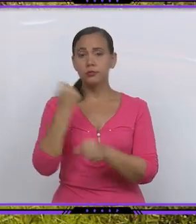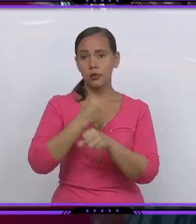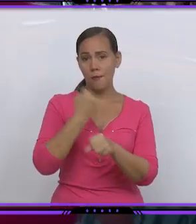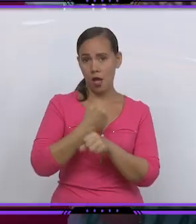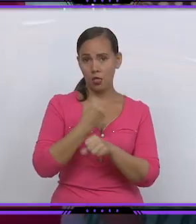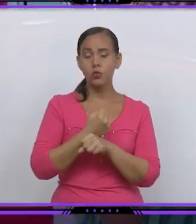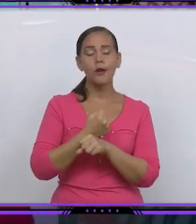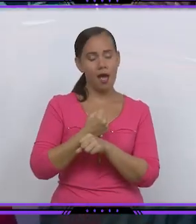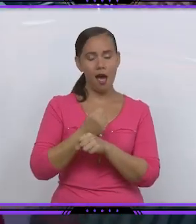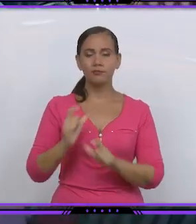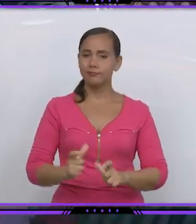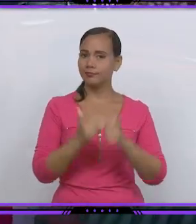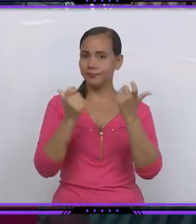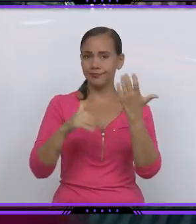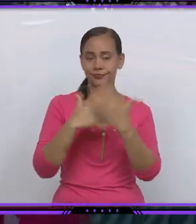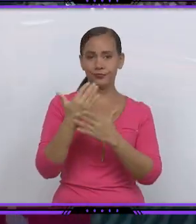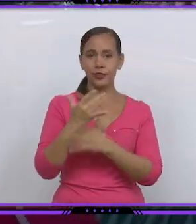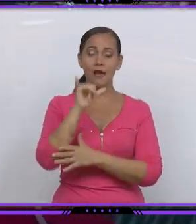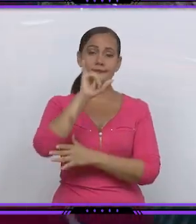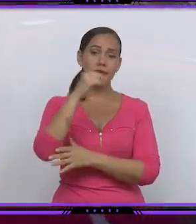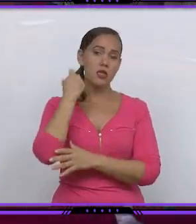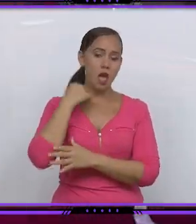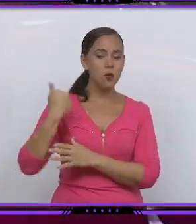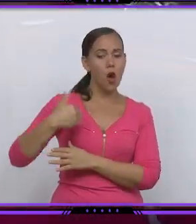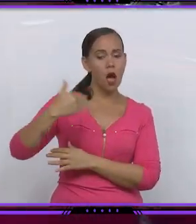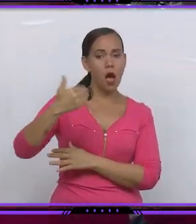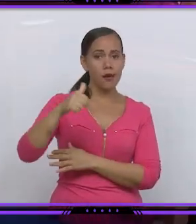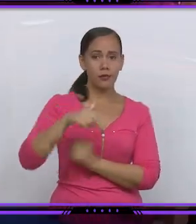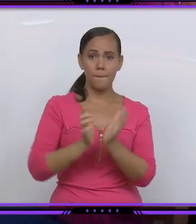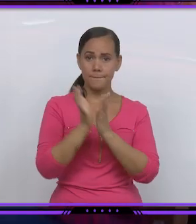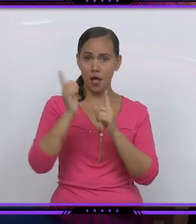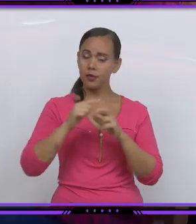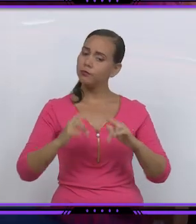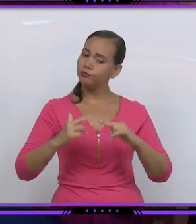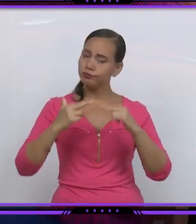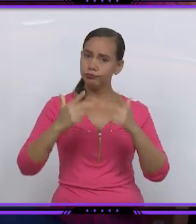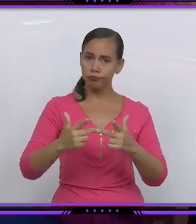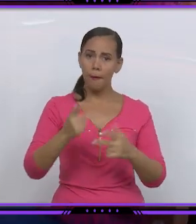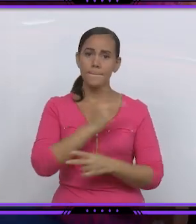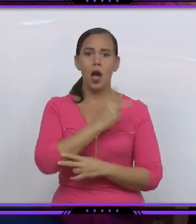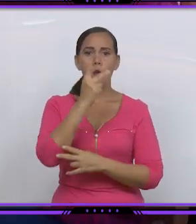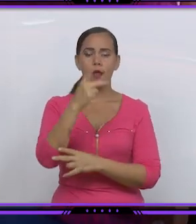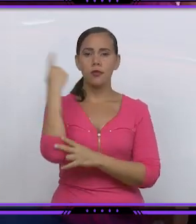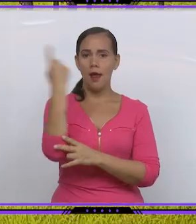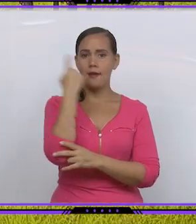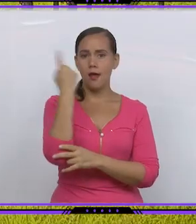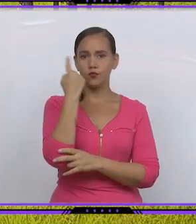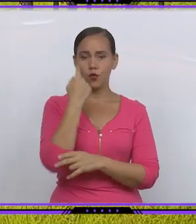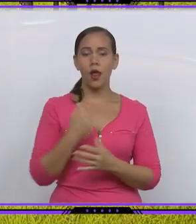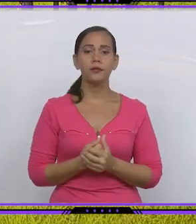su día. Por seis años consecutivos, la empresa agroforestal de Matanzas ha ratificado su condición de vanguardia nacional